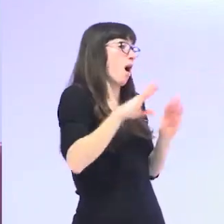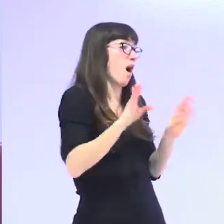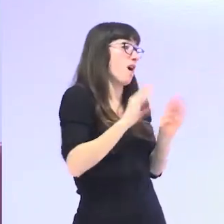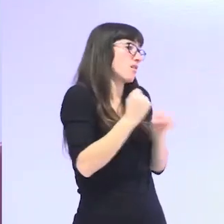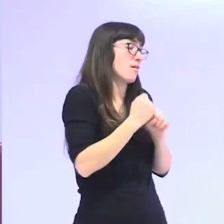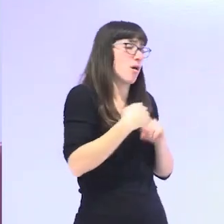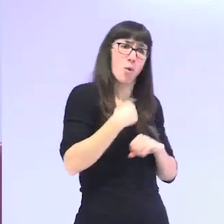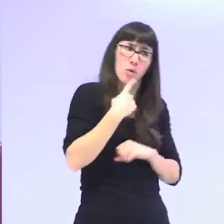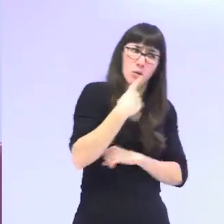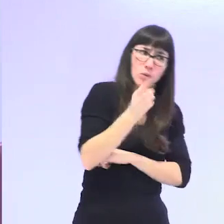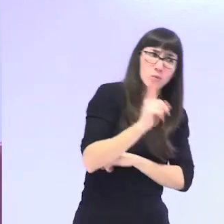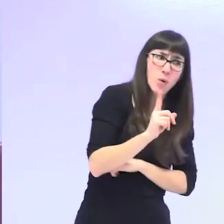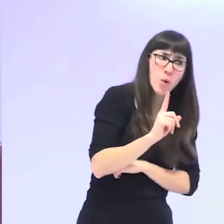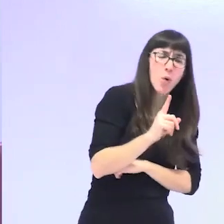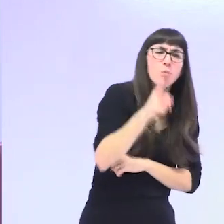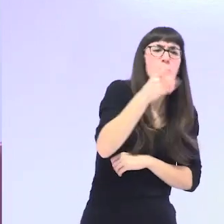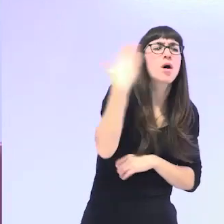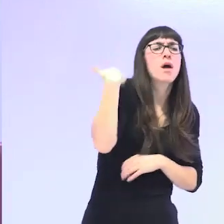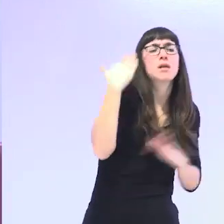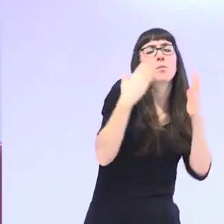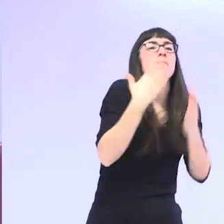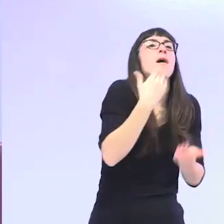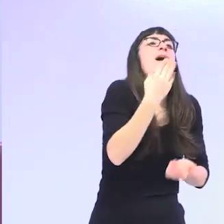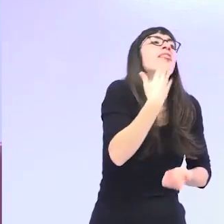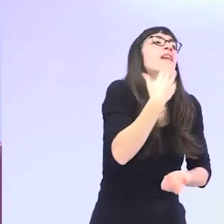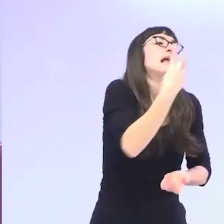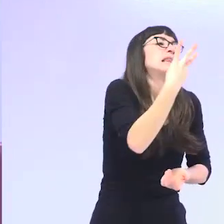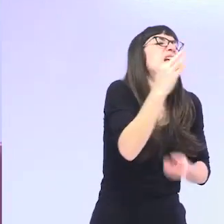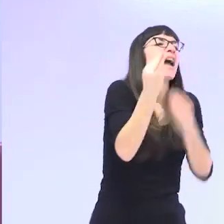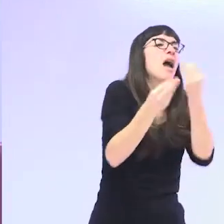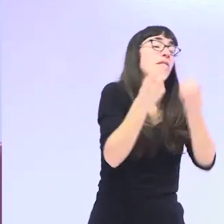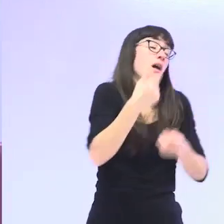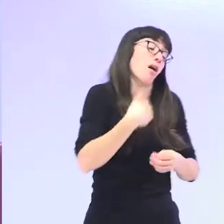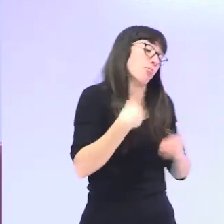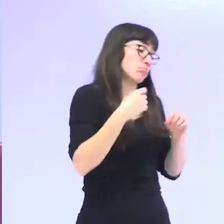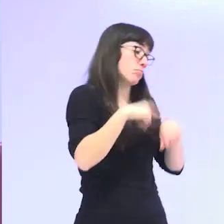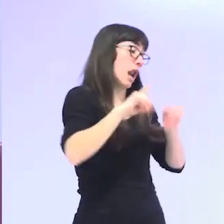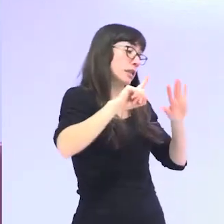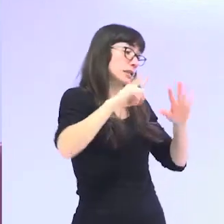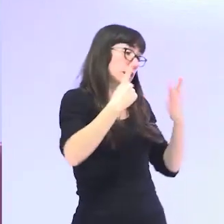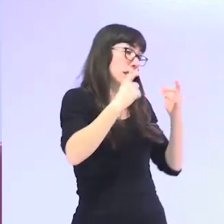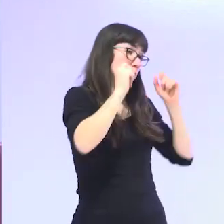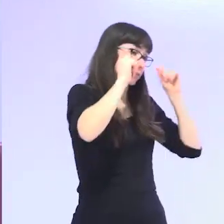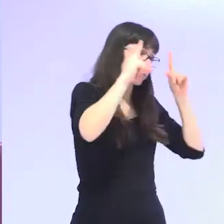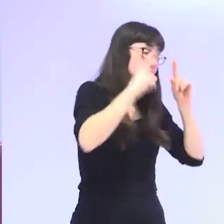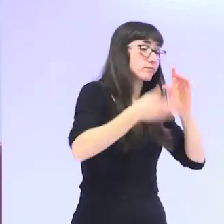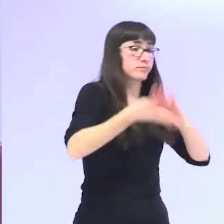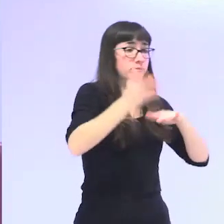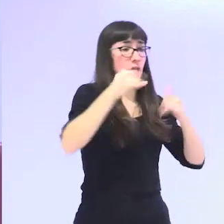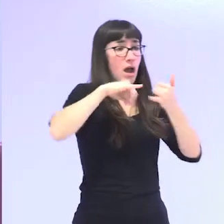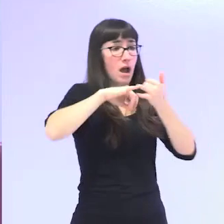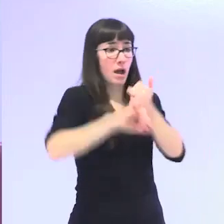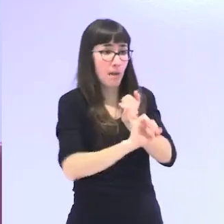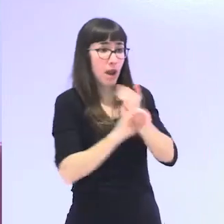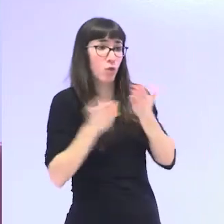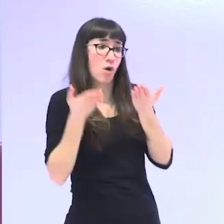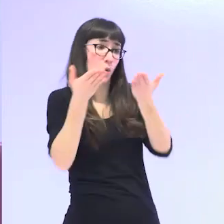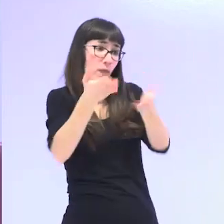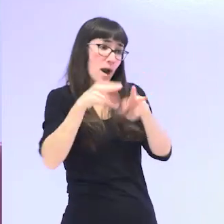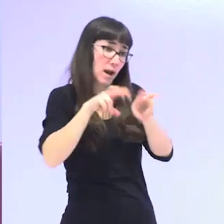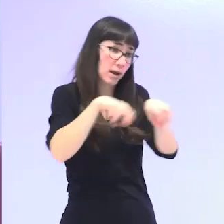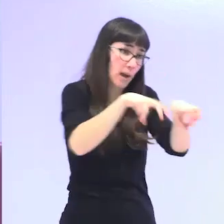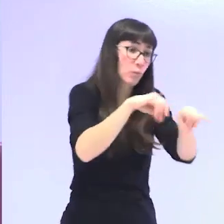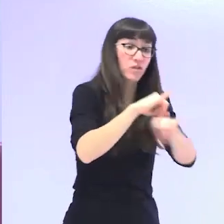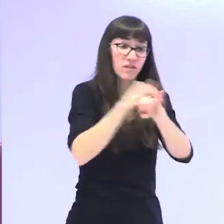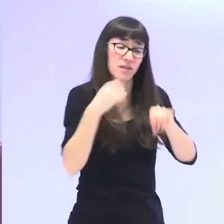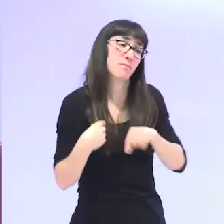digo, bueno, pues como cuéntame que hacías a los 30 años dice, bueno, yo me levantaba a las 6 de la mañana yo iba al campo ayudaba a mi marido luego venía a casa preparaba la comida